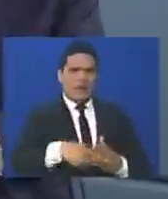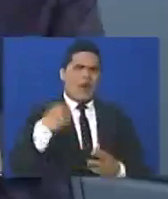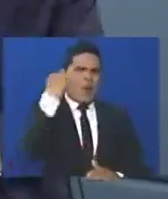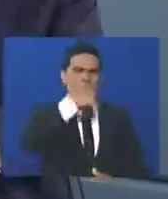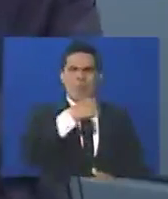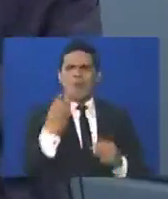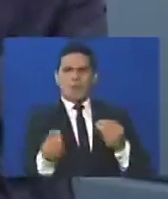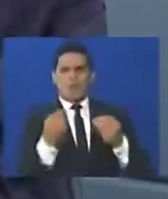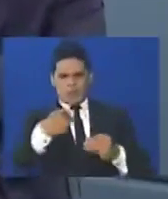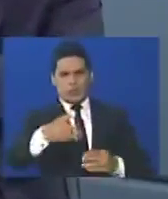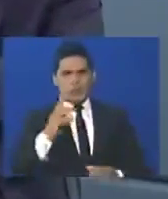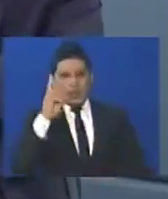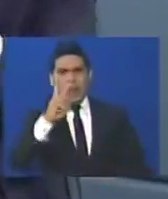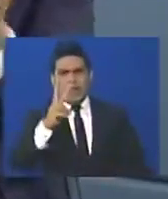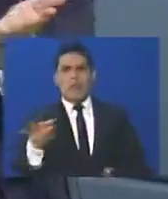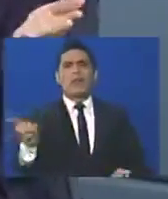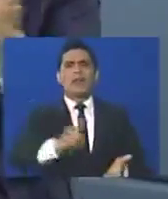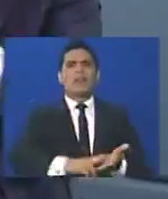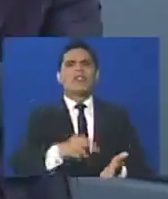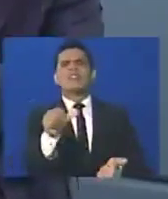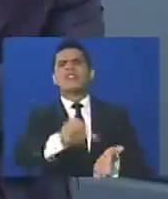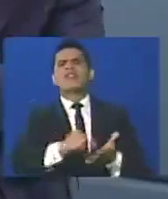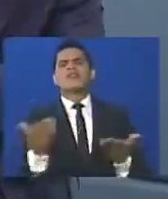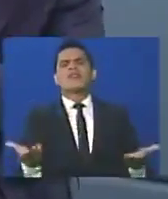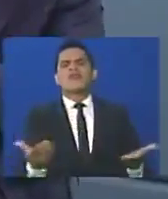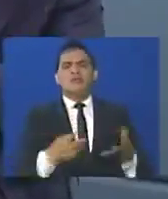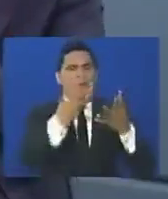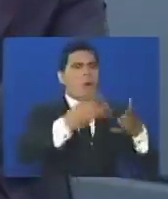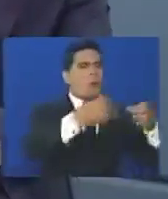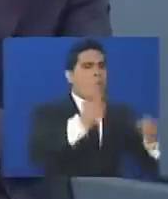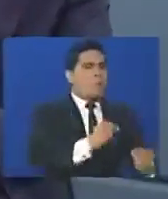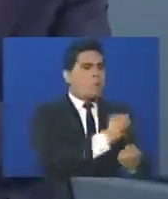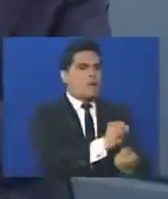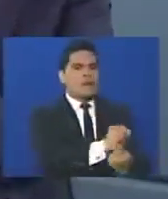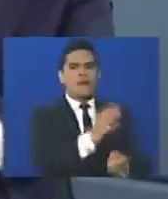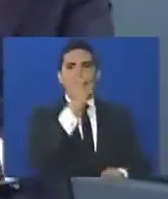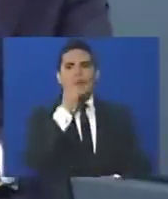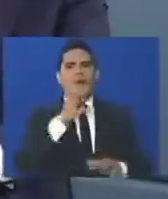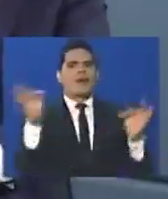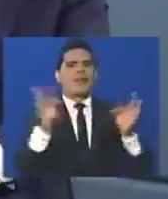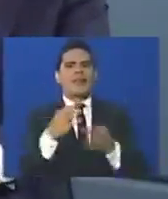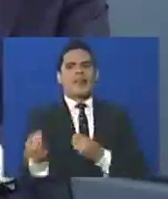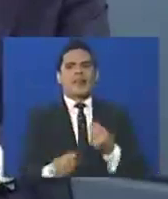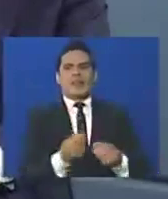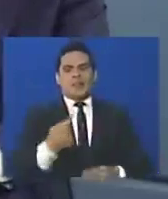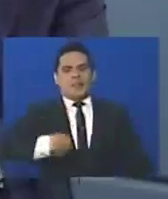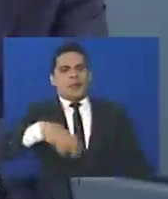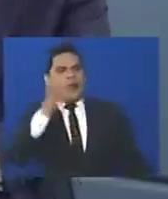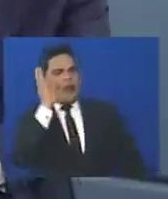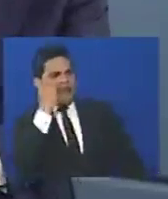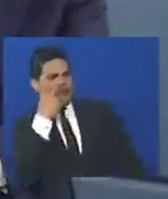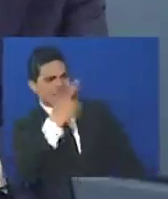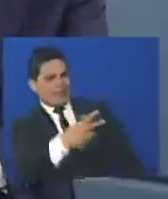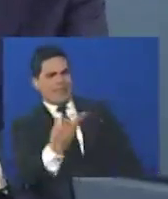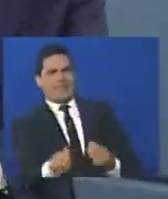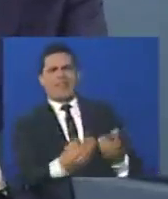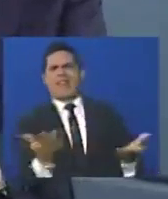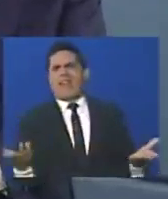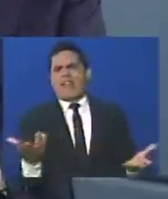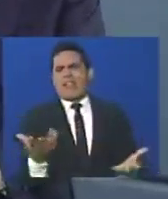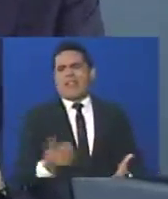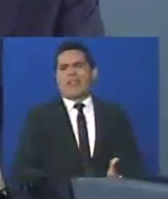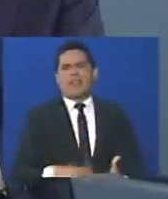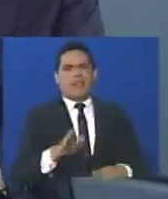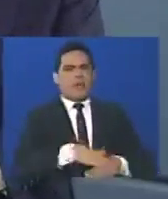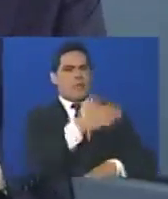cara y le daba dos, cuatro, seis veces, ¿dónde está? No está ni siquiera detenida. Entonces, ¿cómo puedo yo creer en la fiscal si ni siquiera hay una imputación